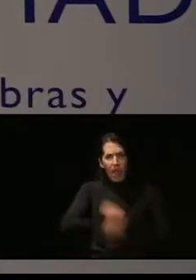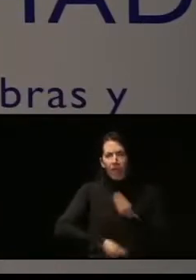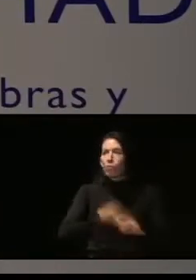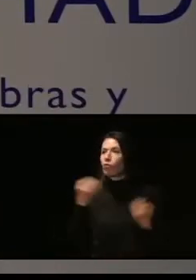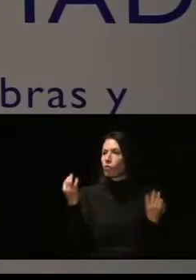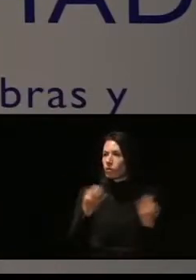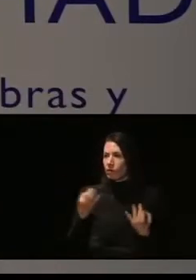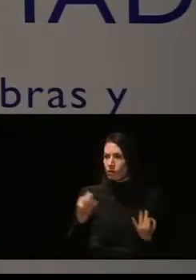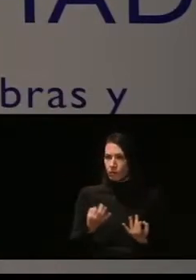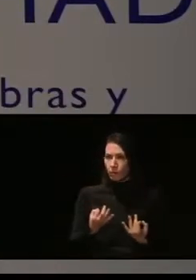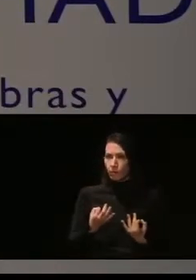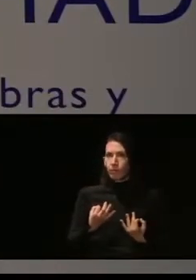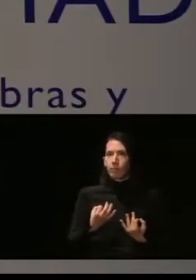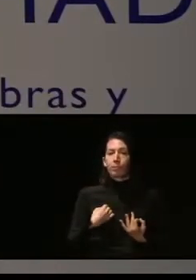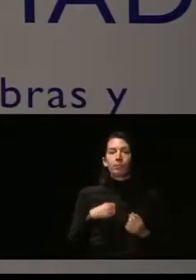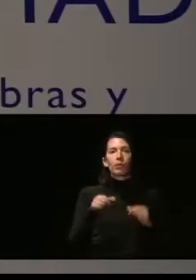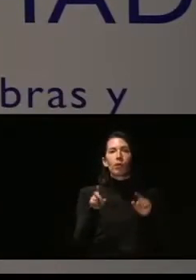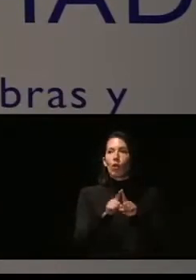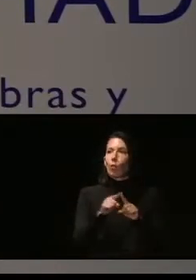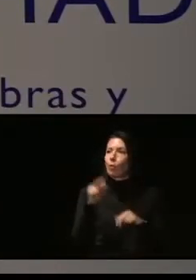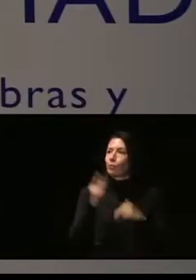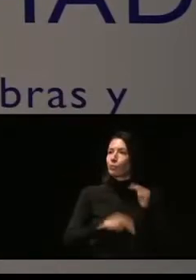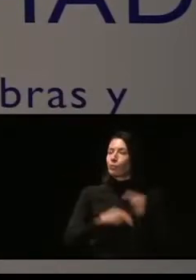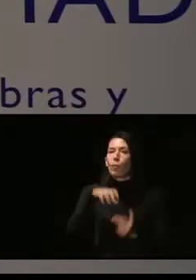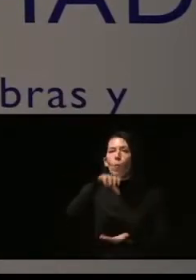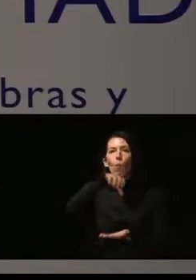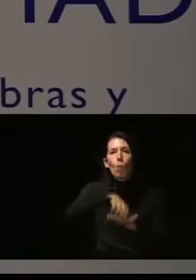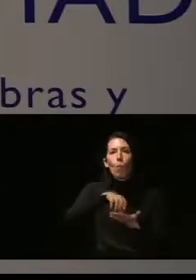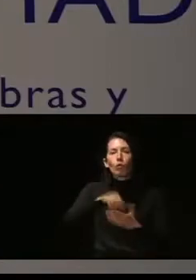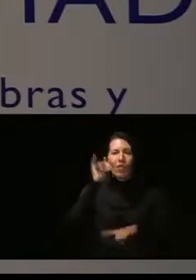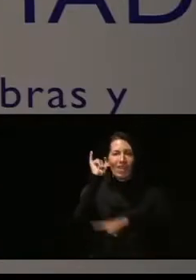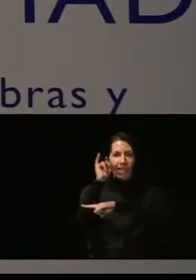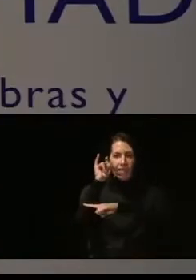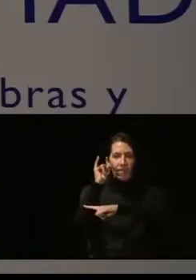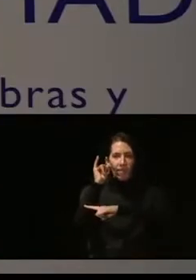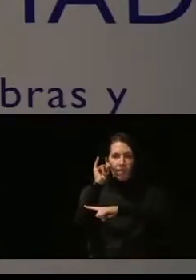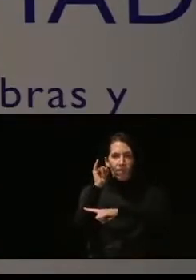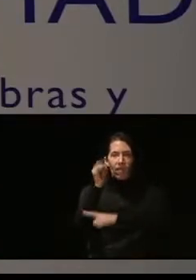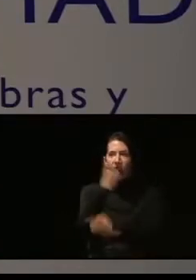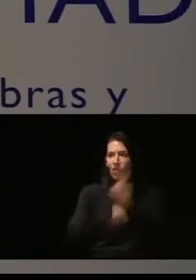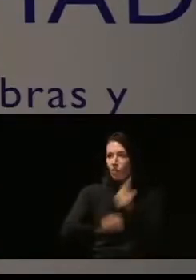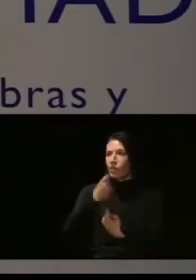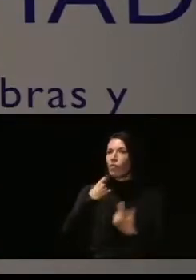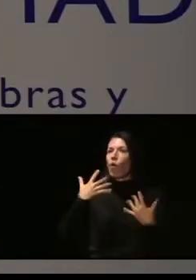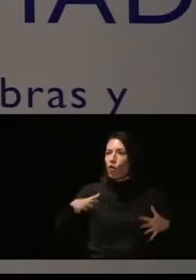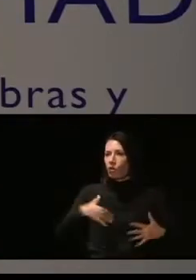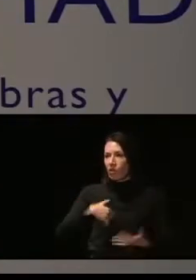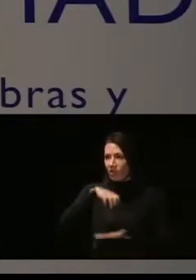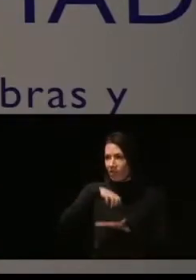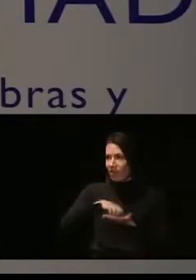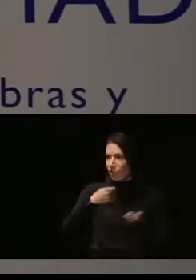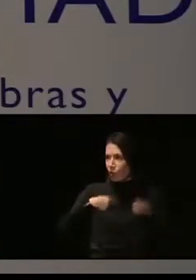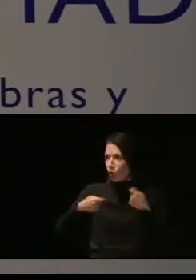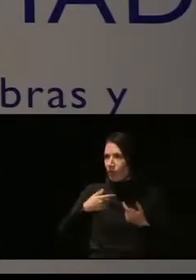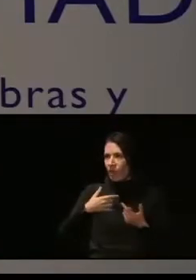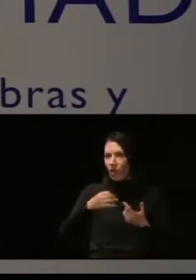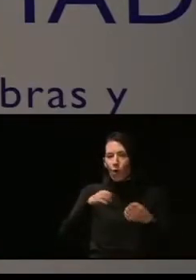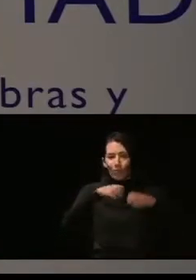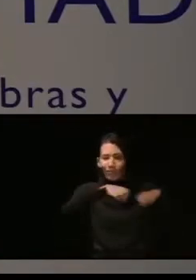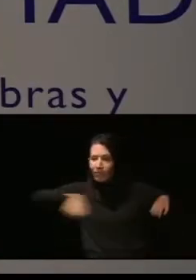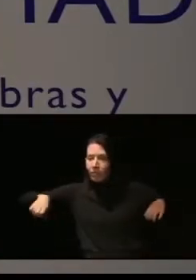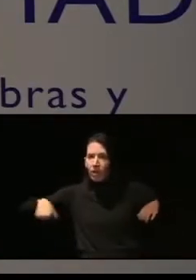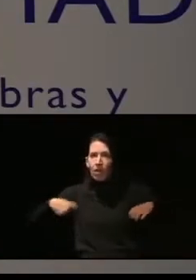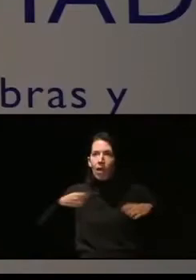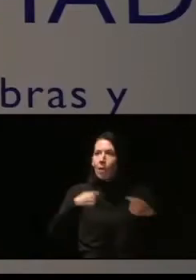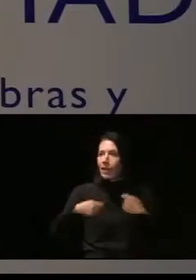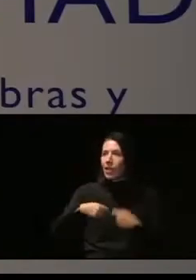instalación de puntos informativos en centros comerciales, en mercadillos, en lugares en los que hay una gran